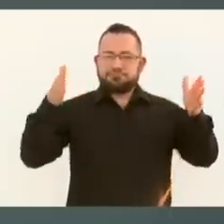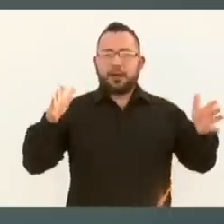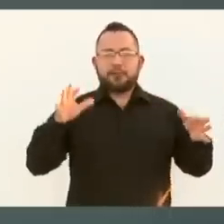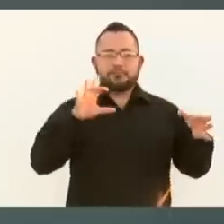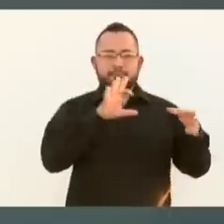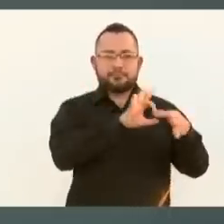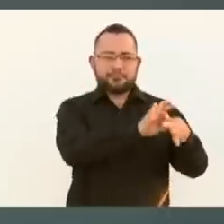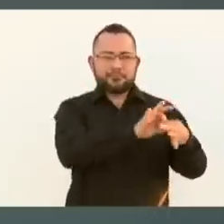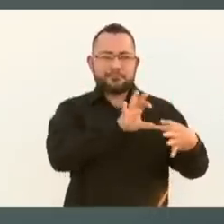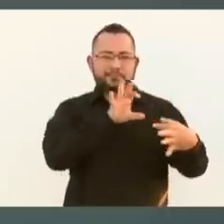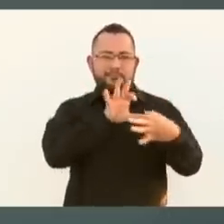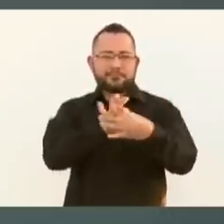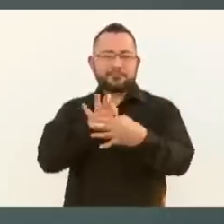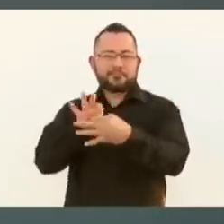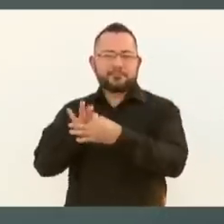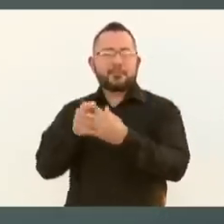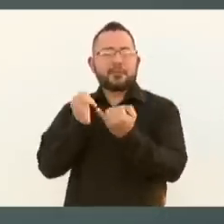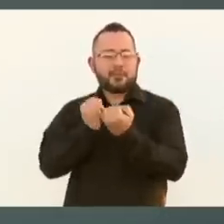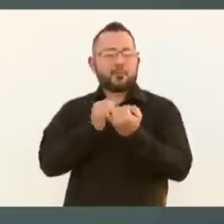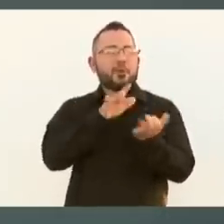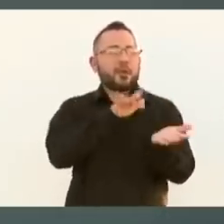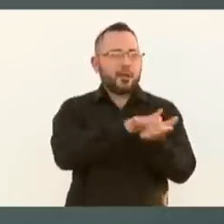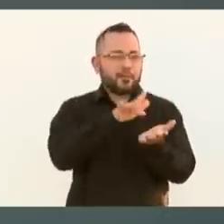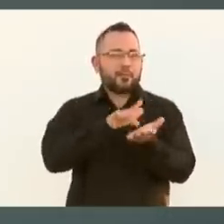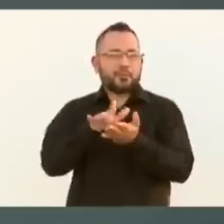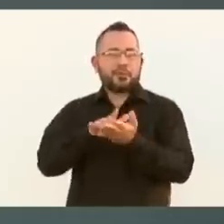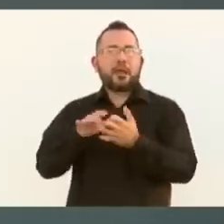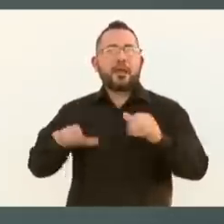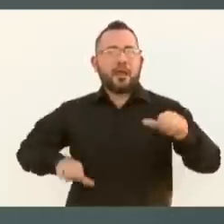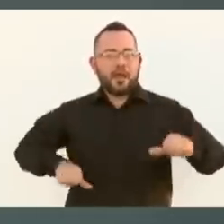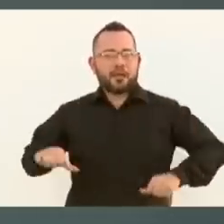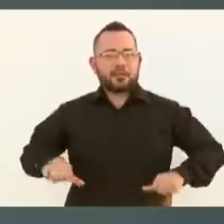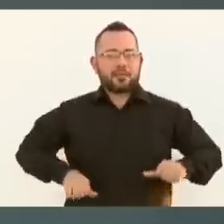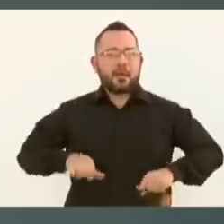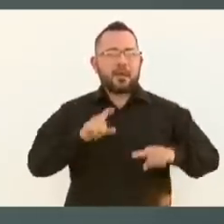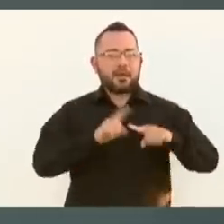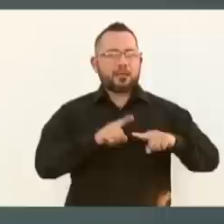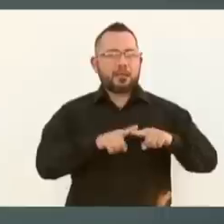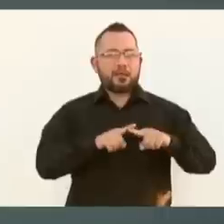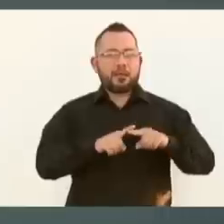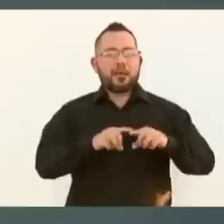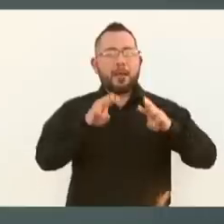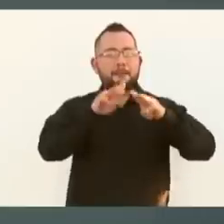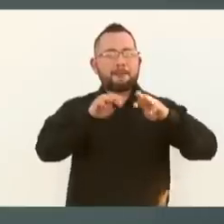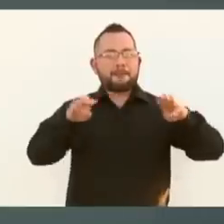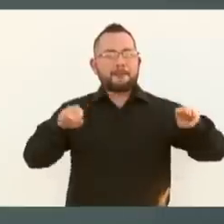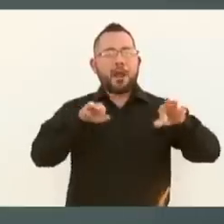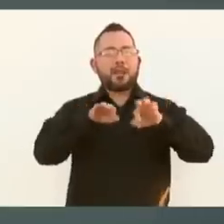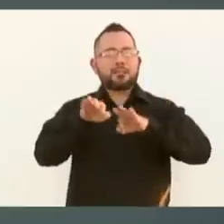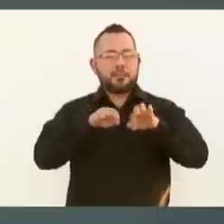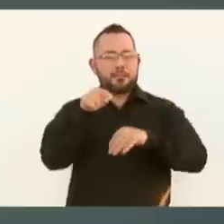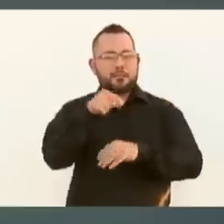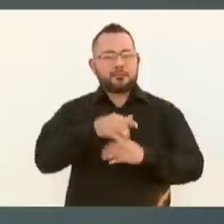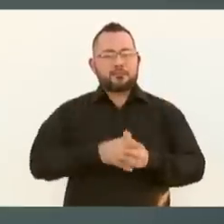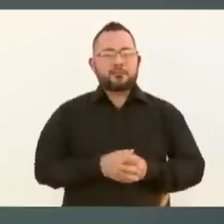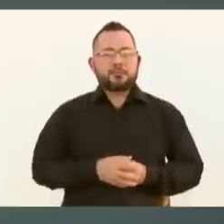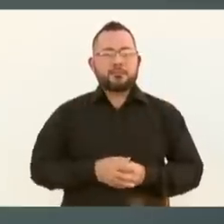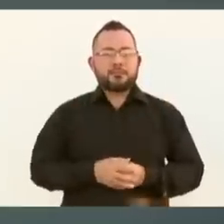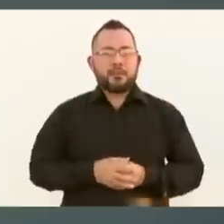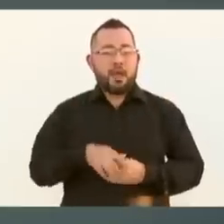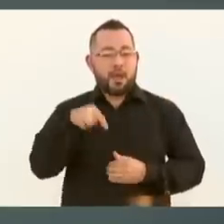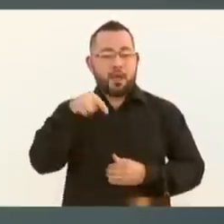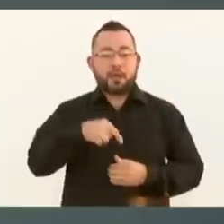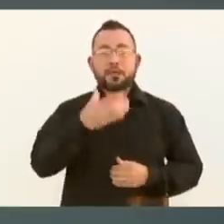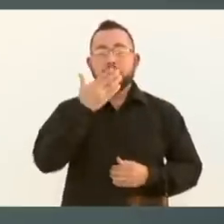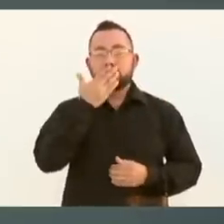apoyando también a los que se dedican a la actividad pesquera. Aquí en Sonora se